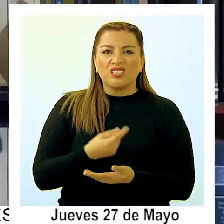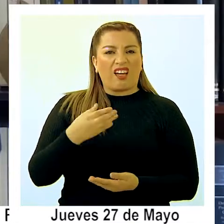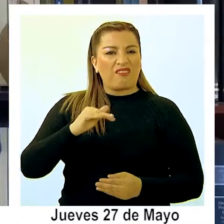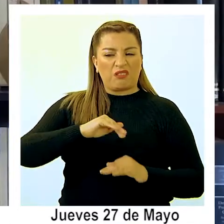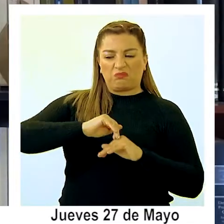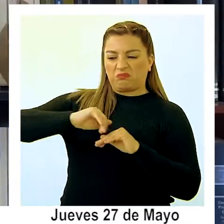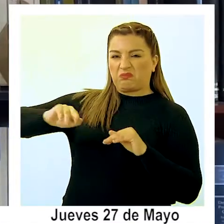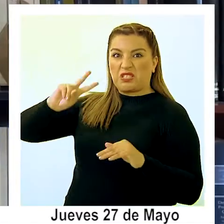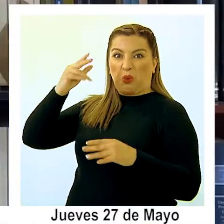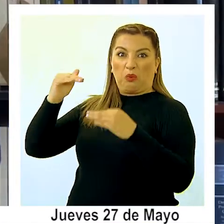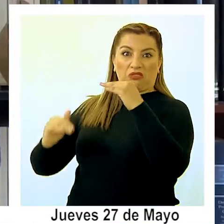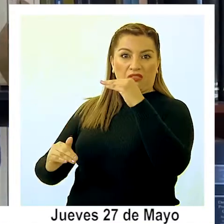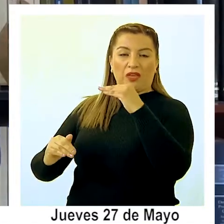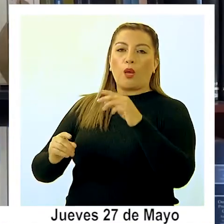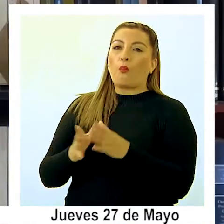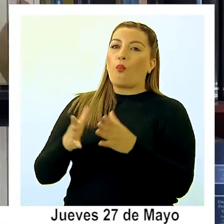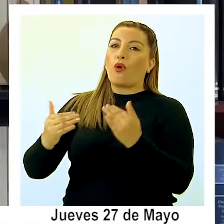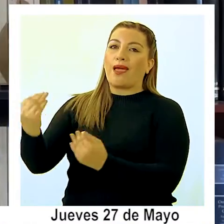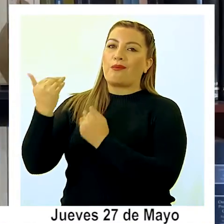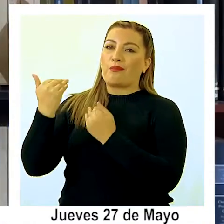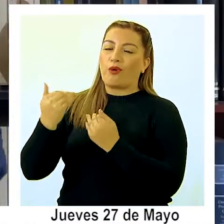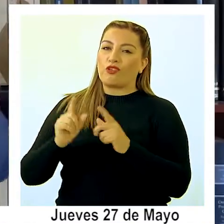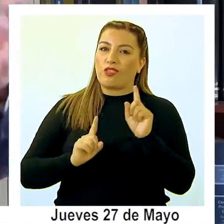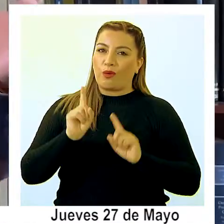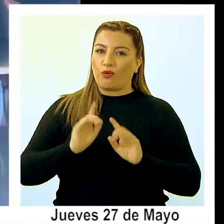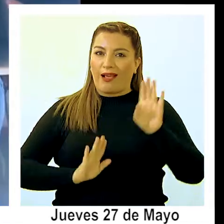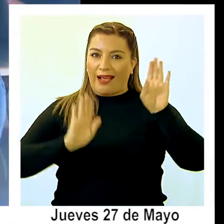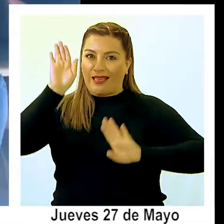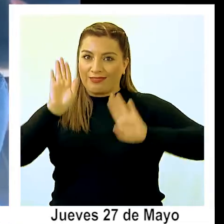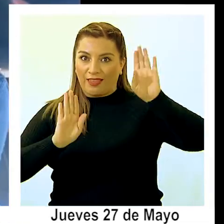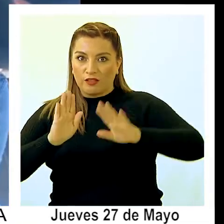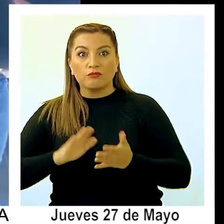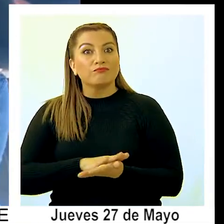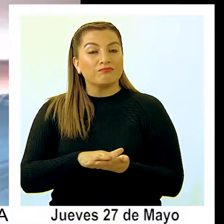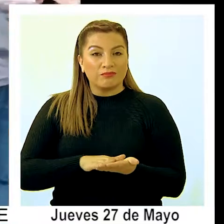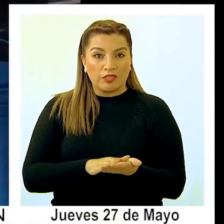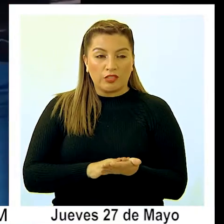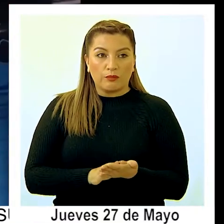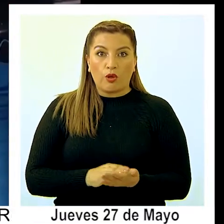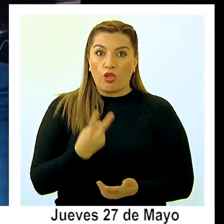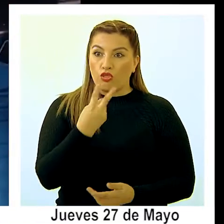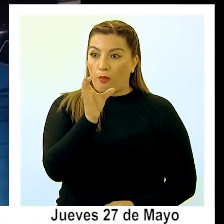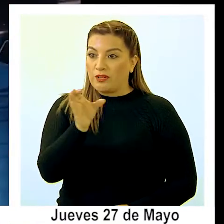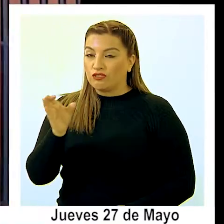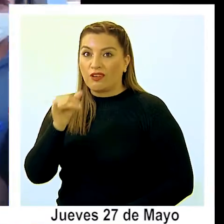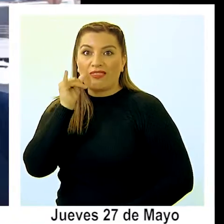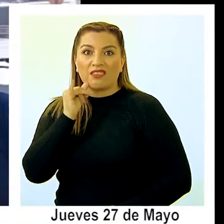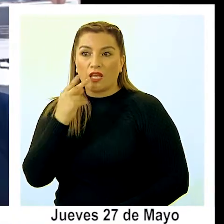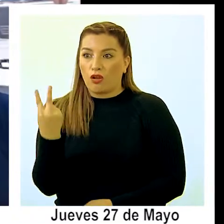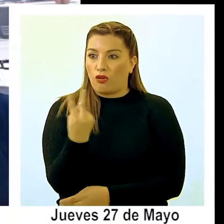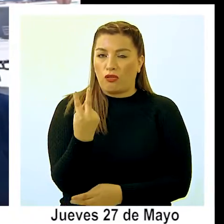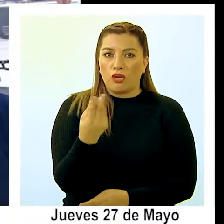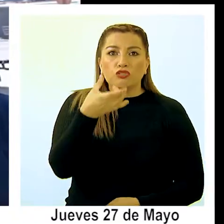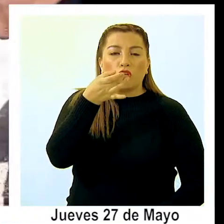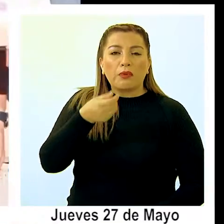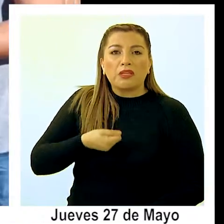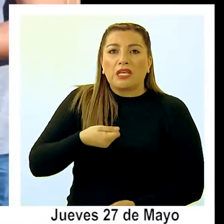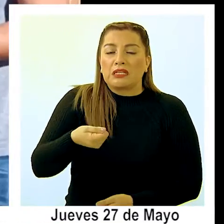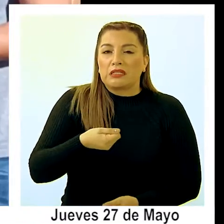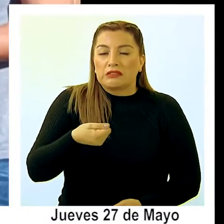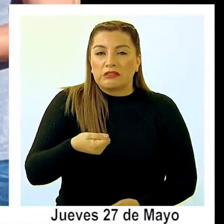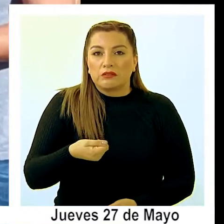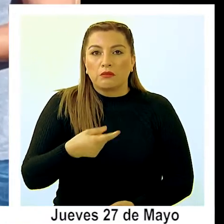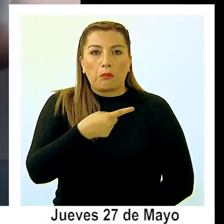plano como el gran respaldo de las candidaturas. En el caso de estos y quequeños, apenas gastaron